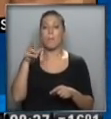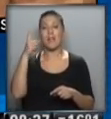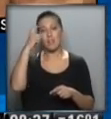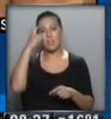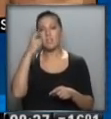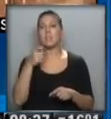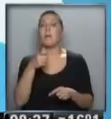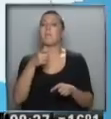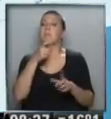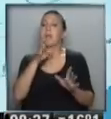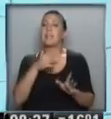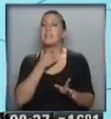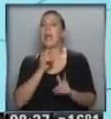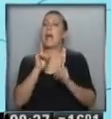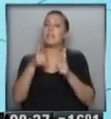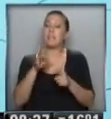intento de robo.